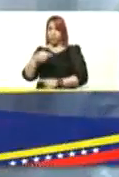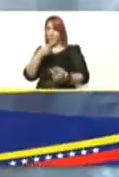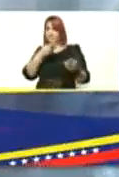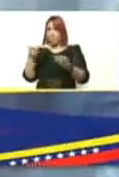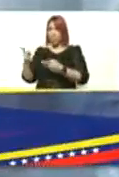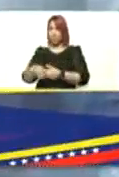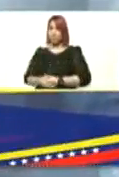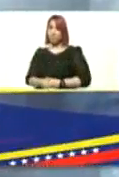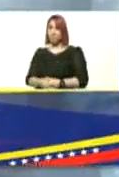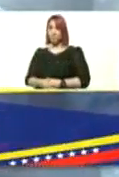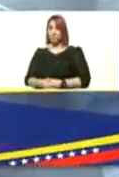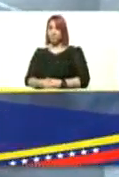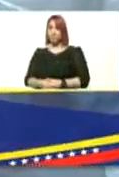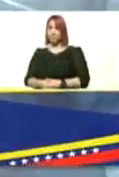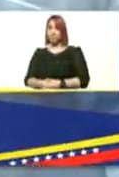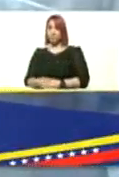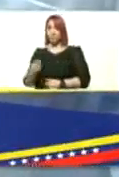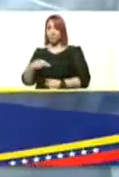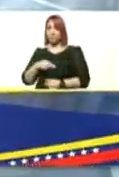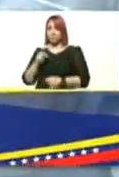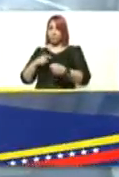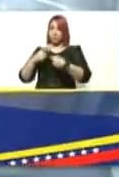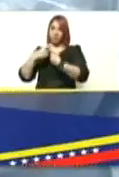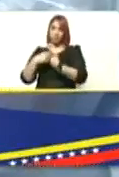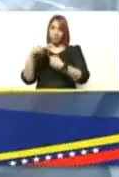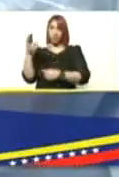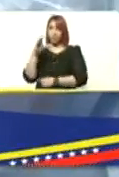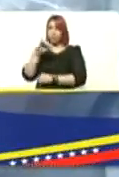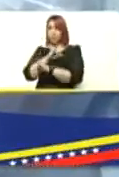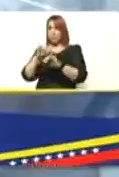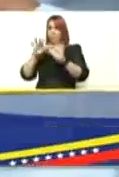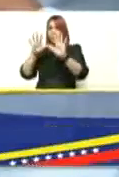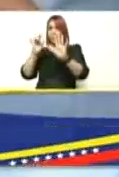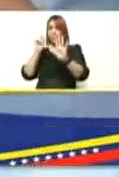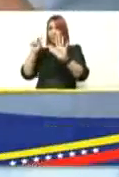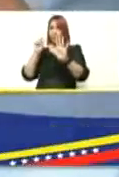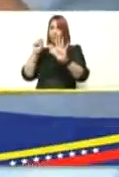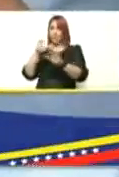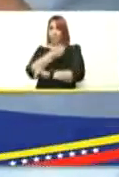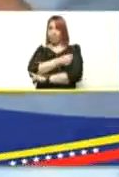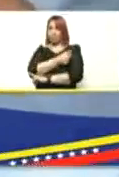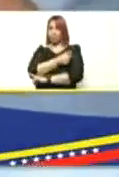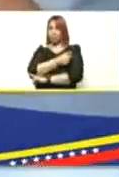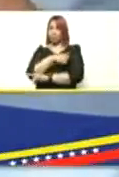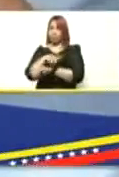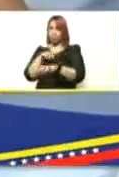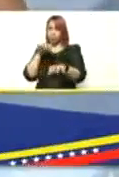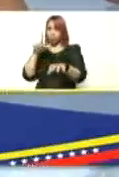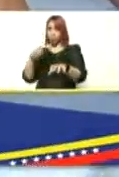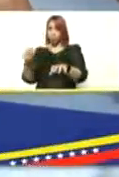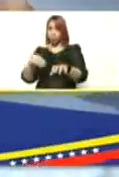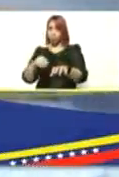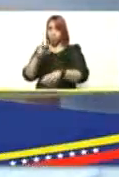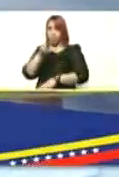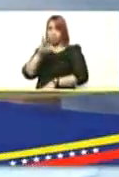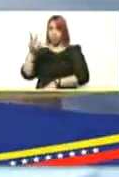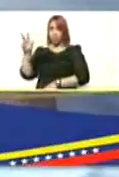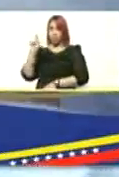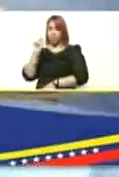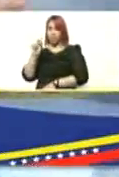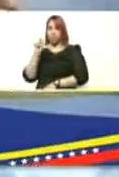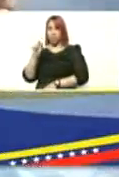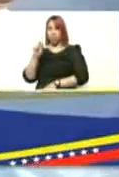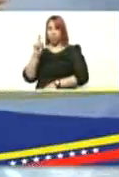su persona hemos conformado en Caracas ya los 10 puntos de vacunación masiva y de igual manera tenemos más de 33 puntos